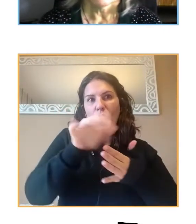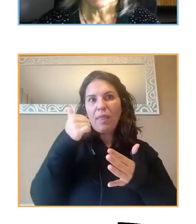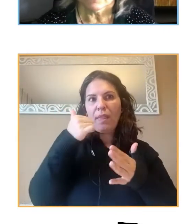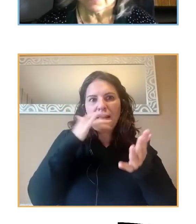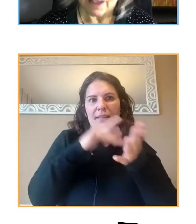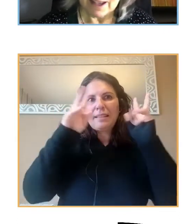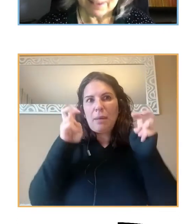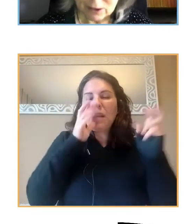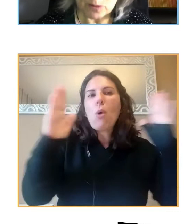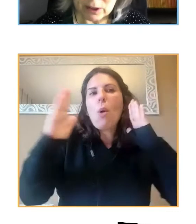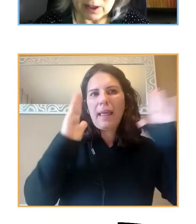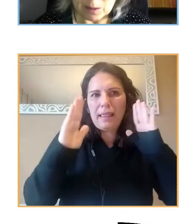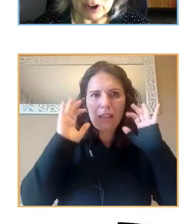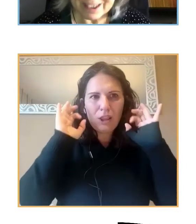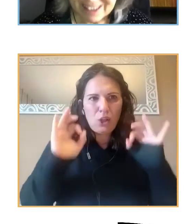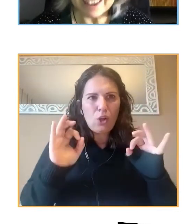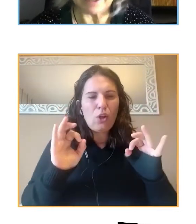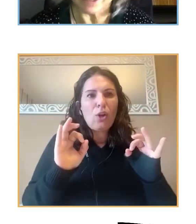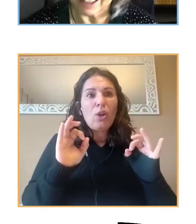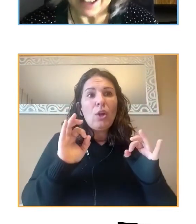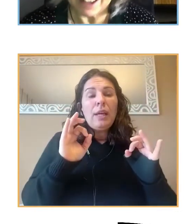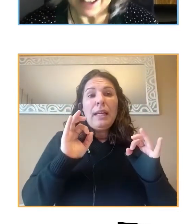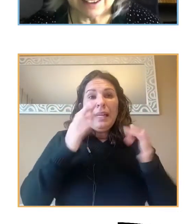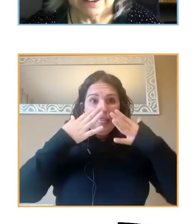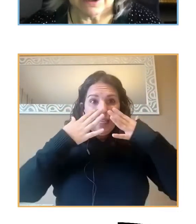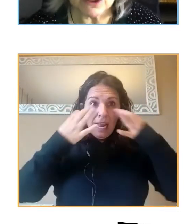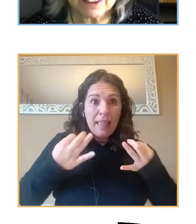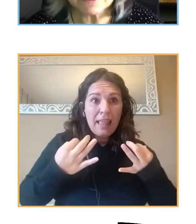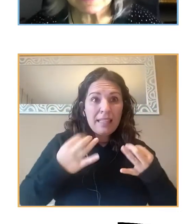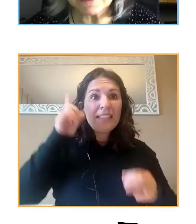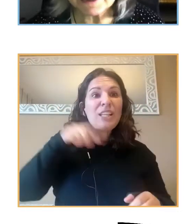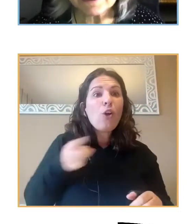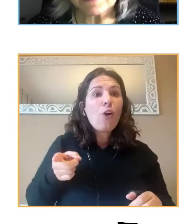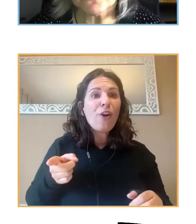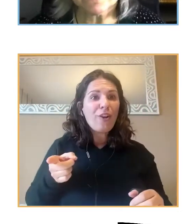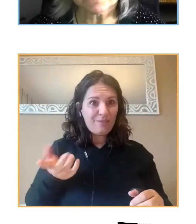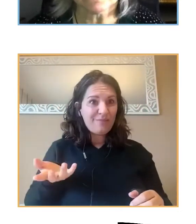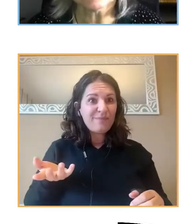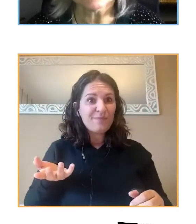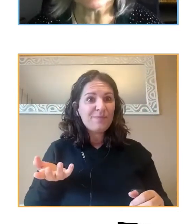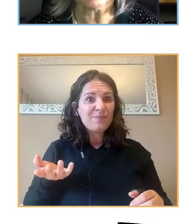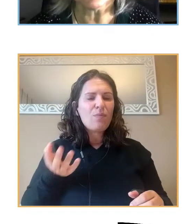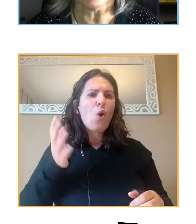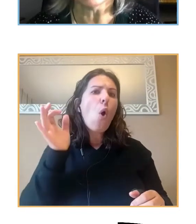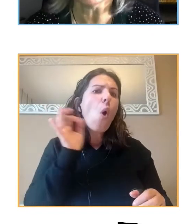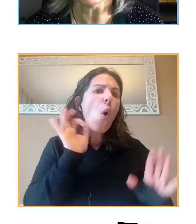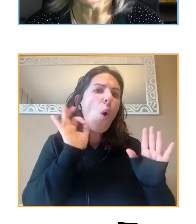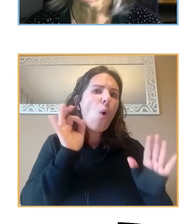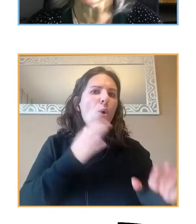Pero, como decíamos, ¿esta es la realidad? ¿O es que realmente puede existir una